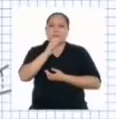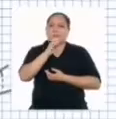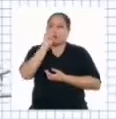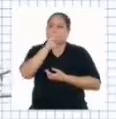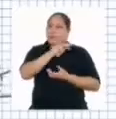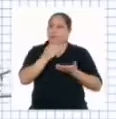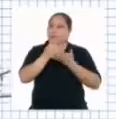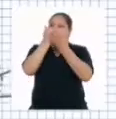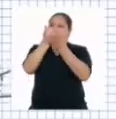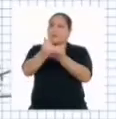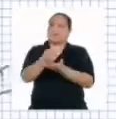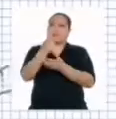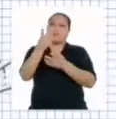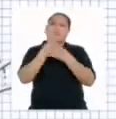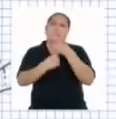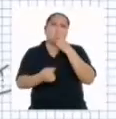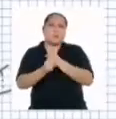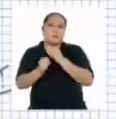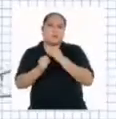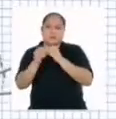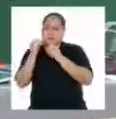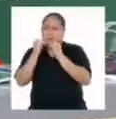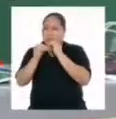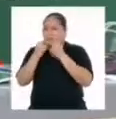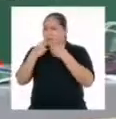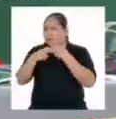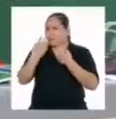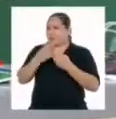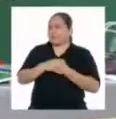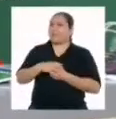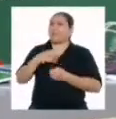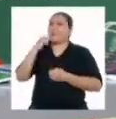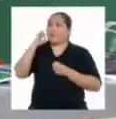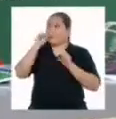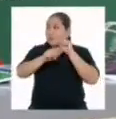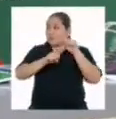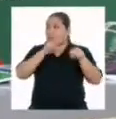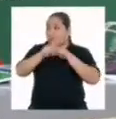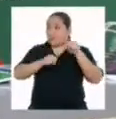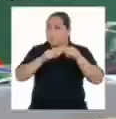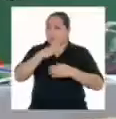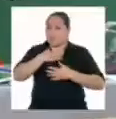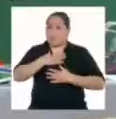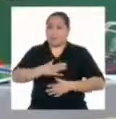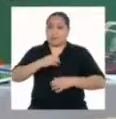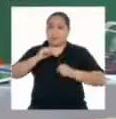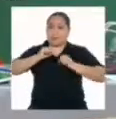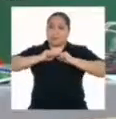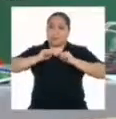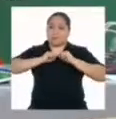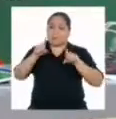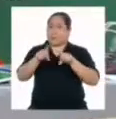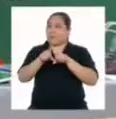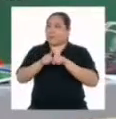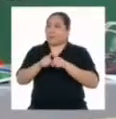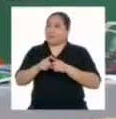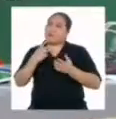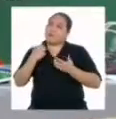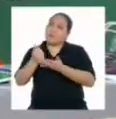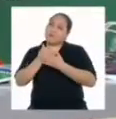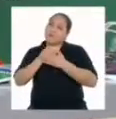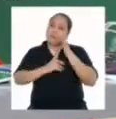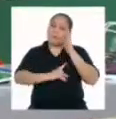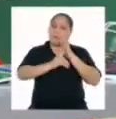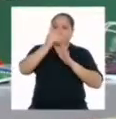puede ayudar en tu confianza y resiliencia? La bicicleta es una actividad física, pero también me ha ayudado a desarrollarme